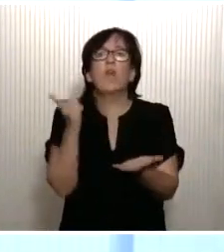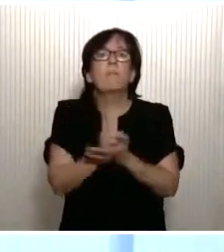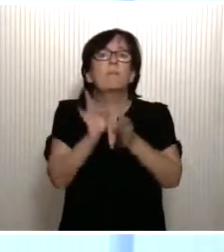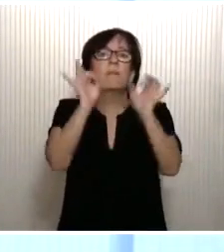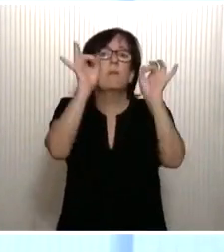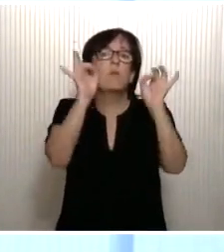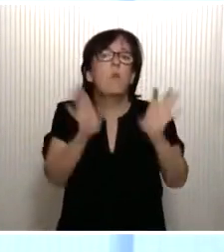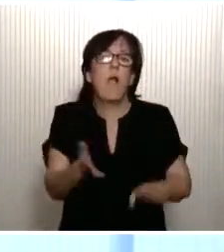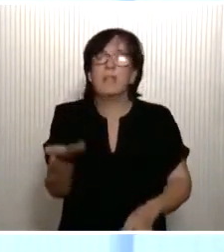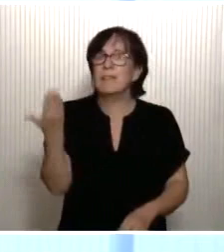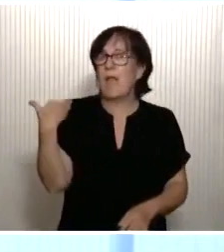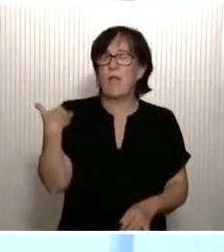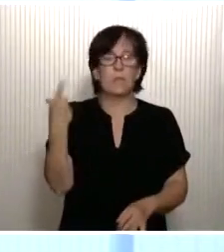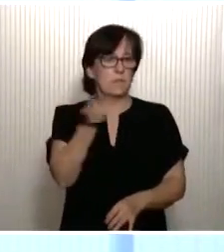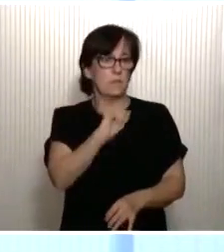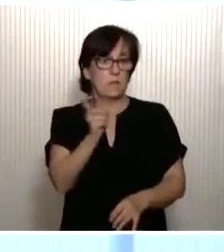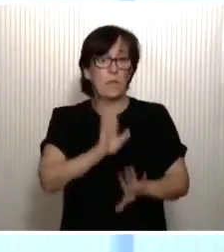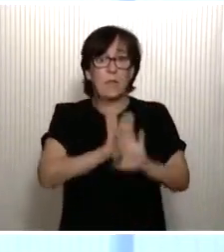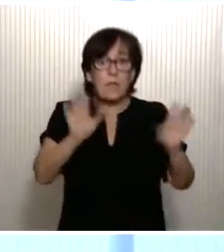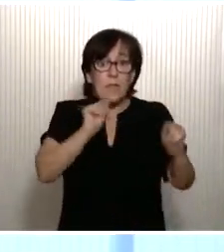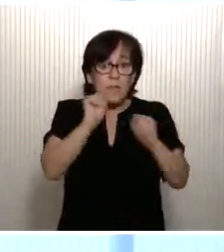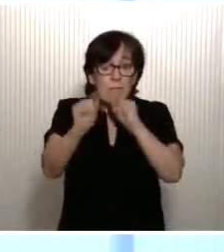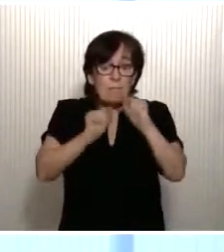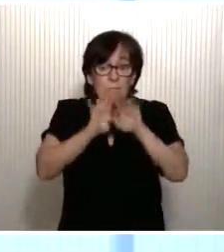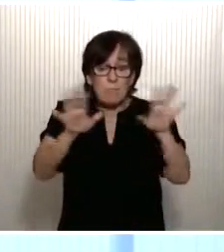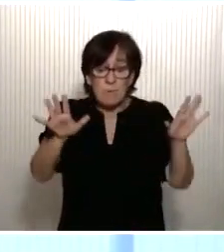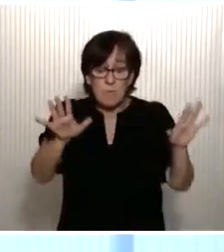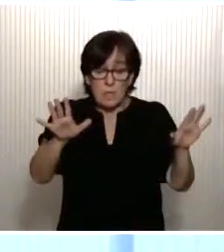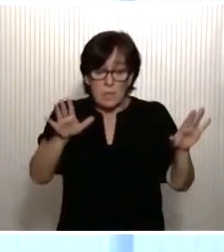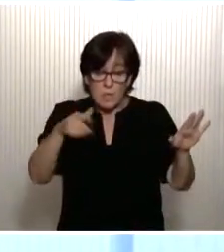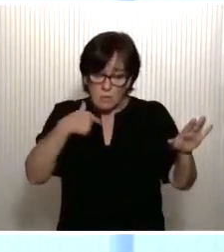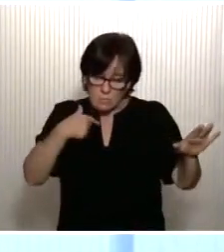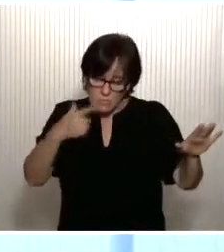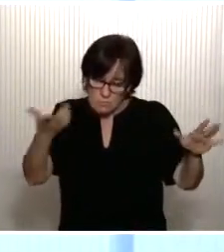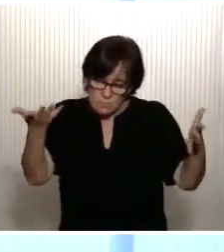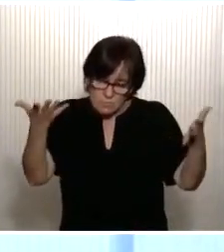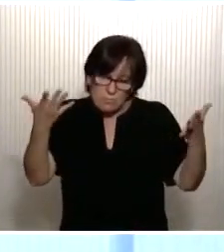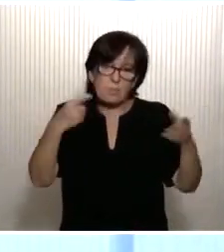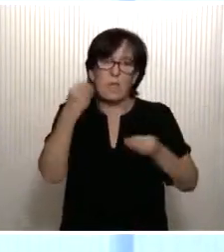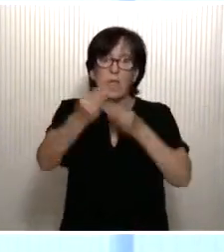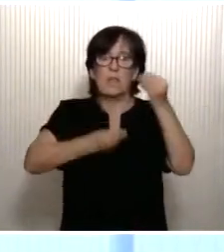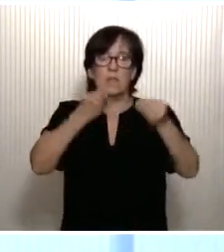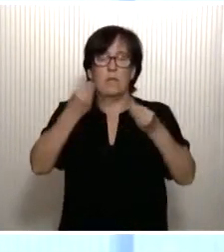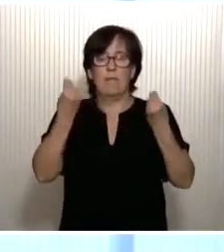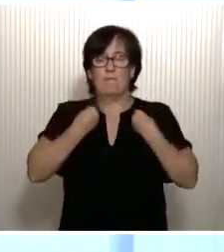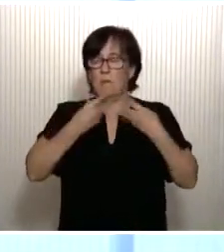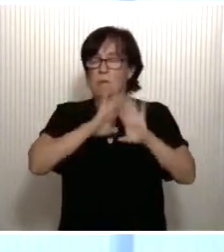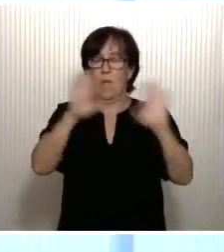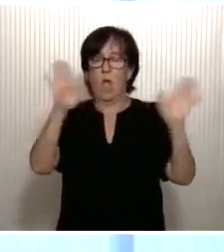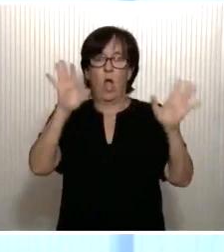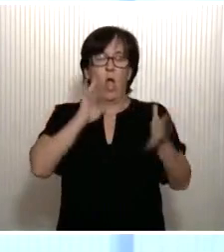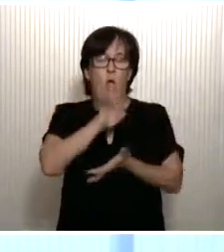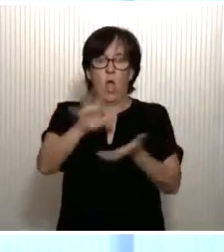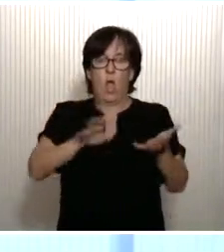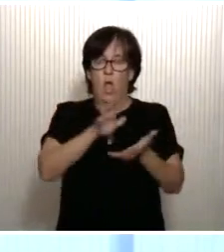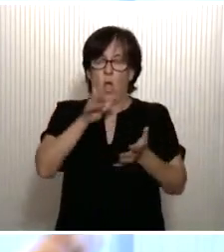como antes de que el fatídico virus irrumpiera en nuestras vidas de manera más o tan dramática. Eso lo saben